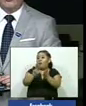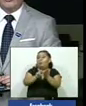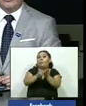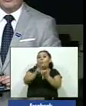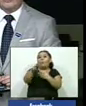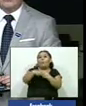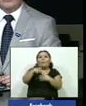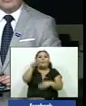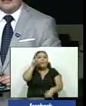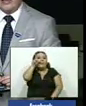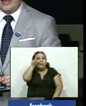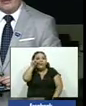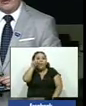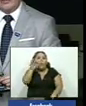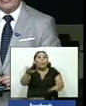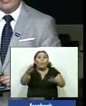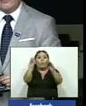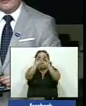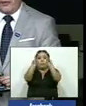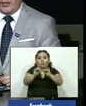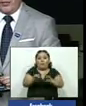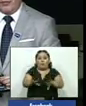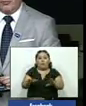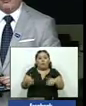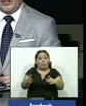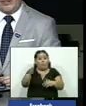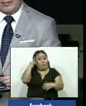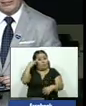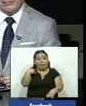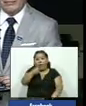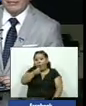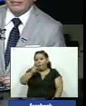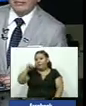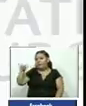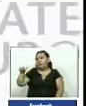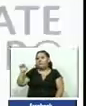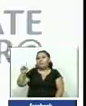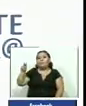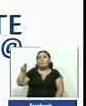en el uso productivo del internet la periodista Jennifer Flores nos cuenta más